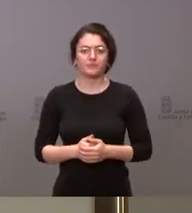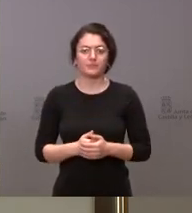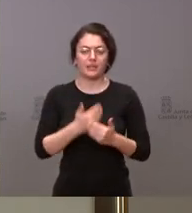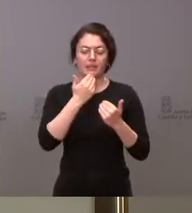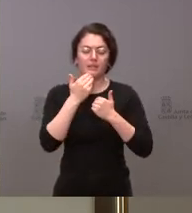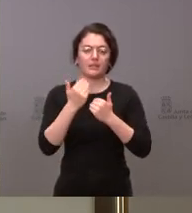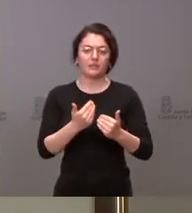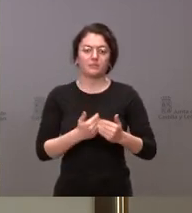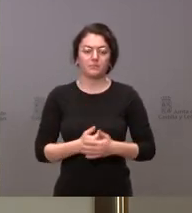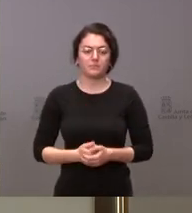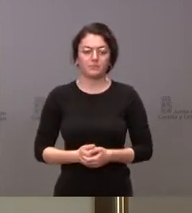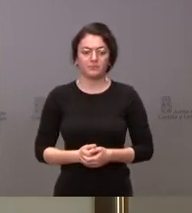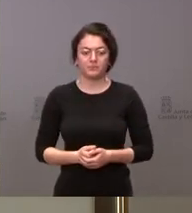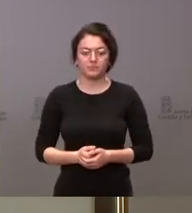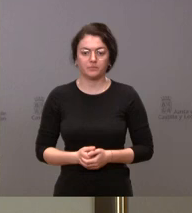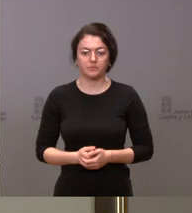gracias a todos.